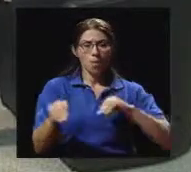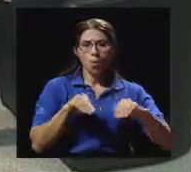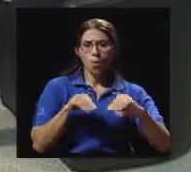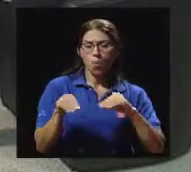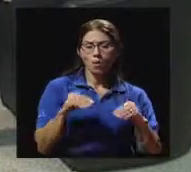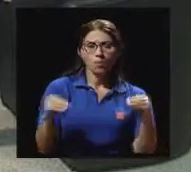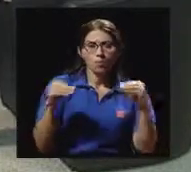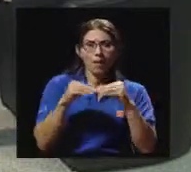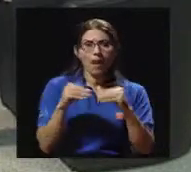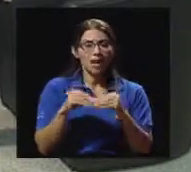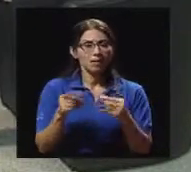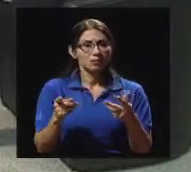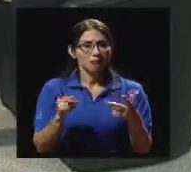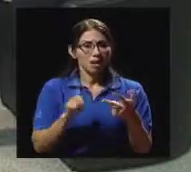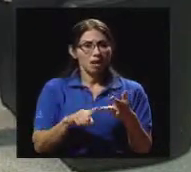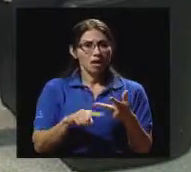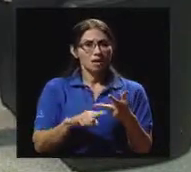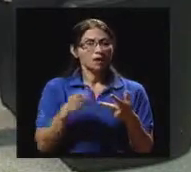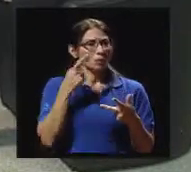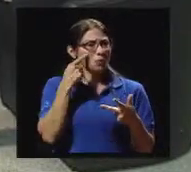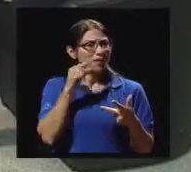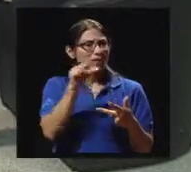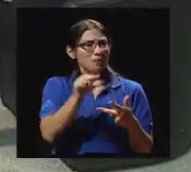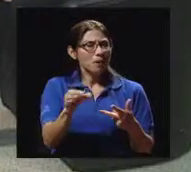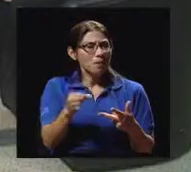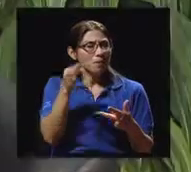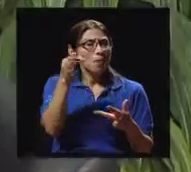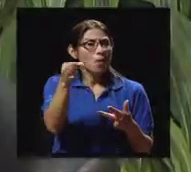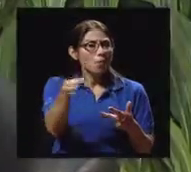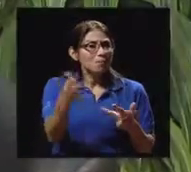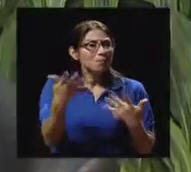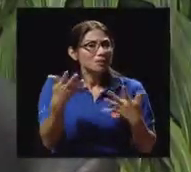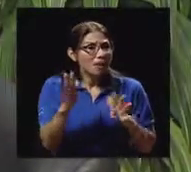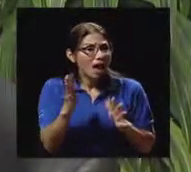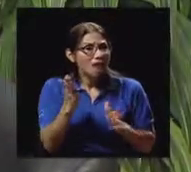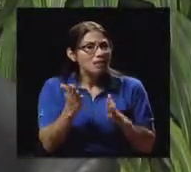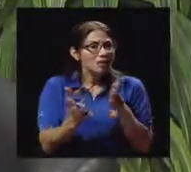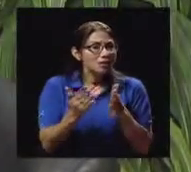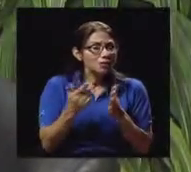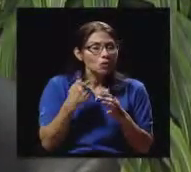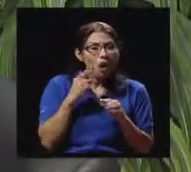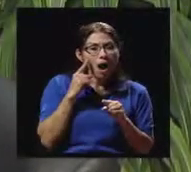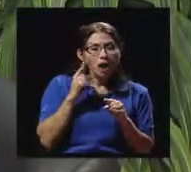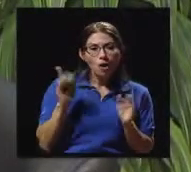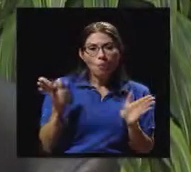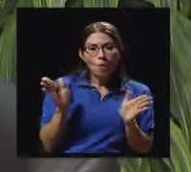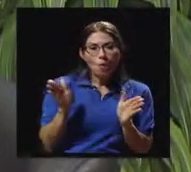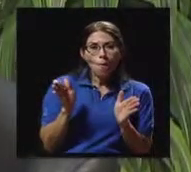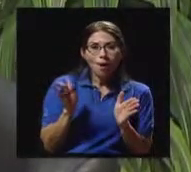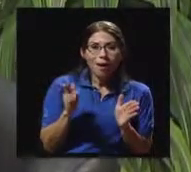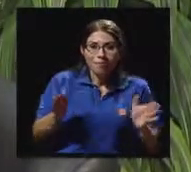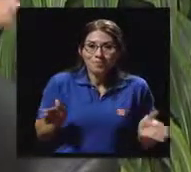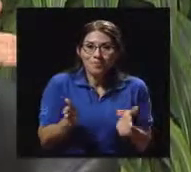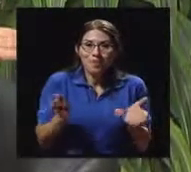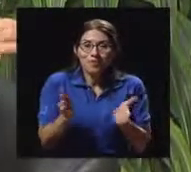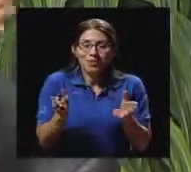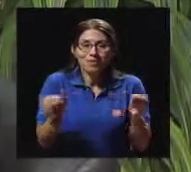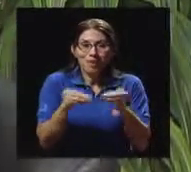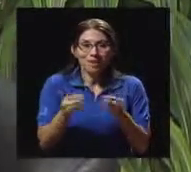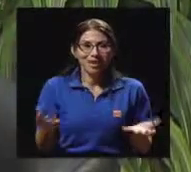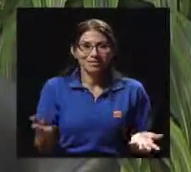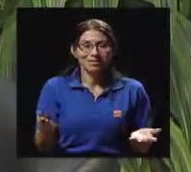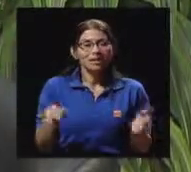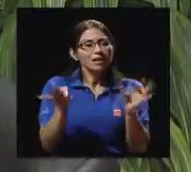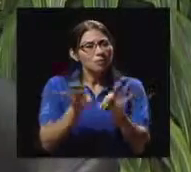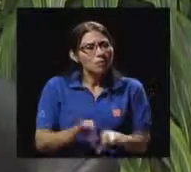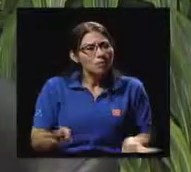hoy vi que, bueno, la otra semana, ya empecé, tengo una semanita, bajé un poquito de peso, eso me va a motivar más. Importante